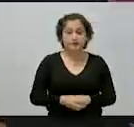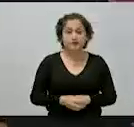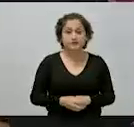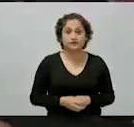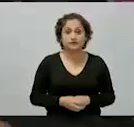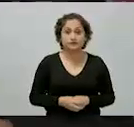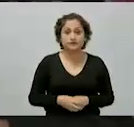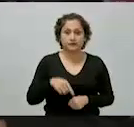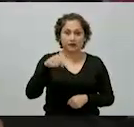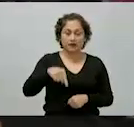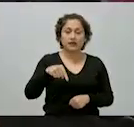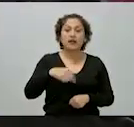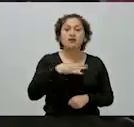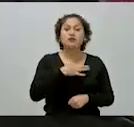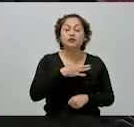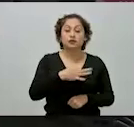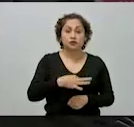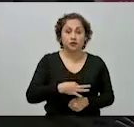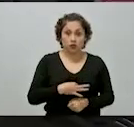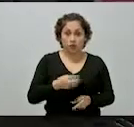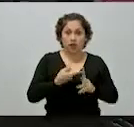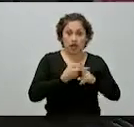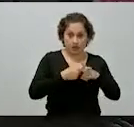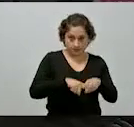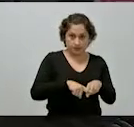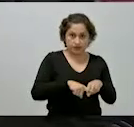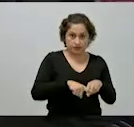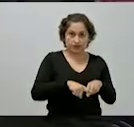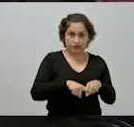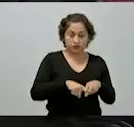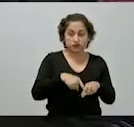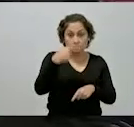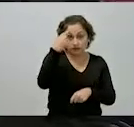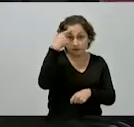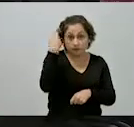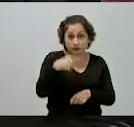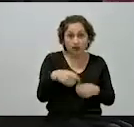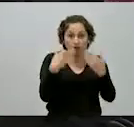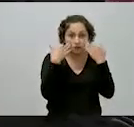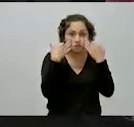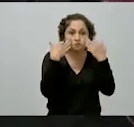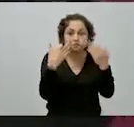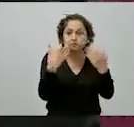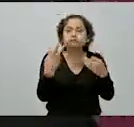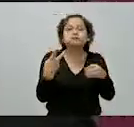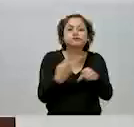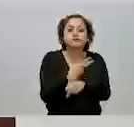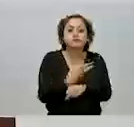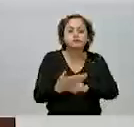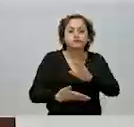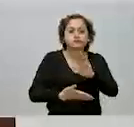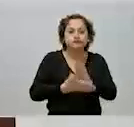Toluca para constatar el avance de esta importante obra.